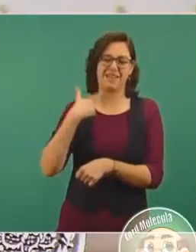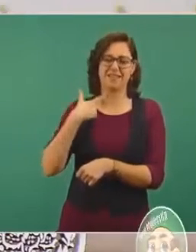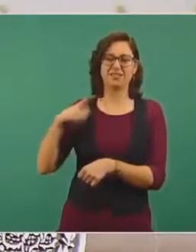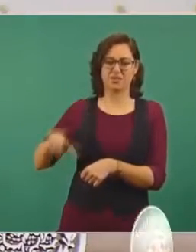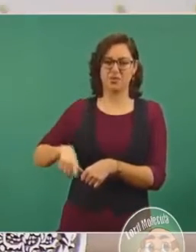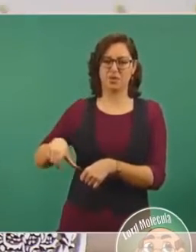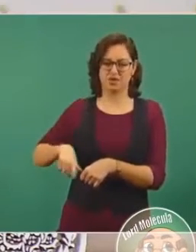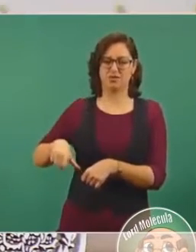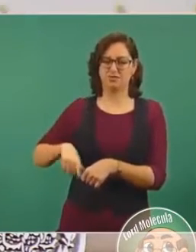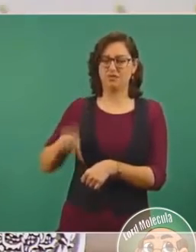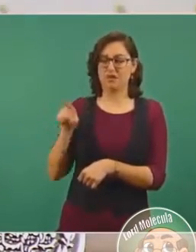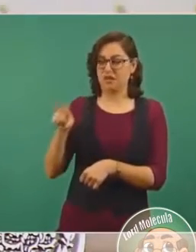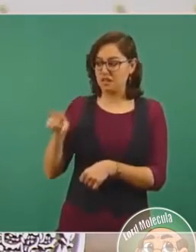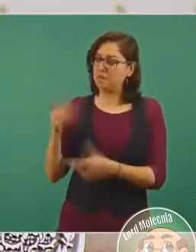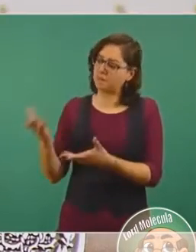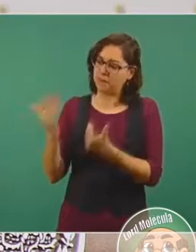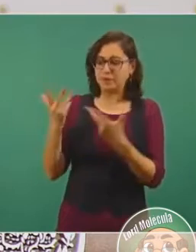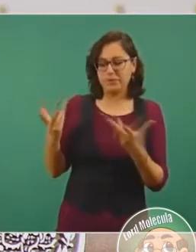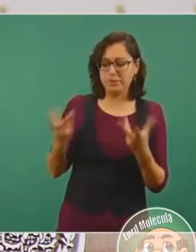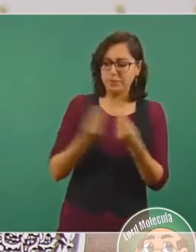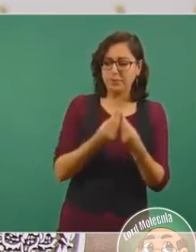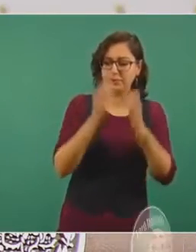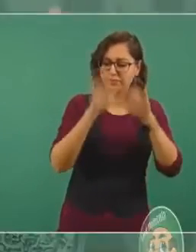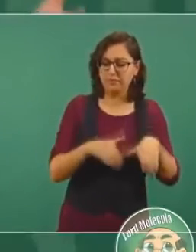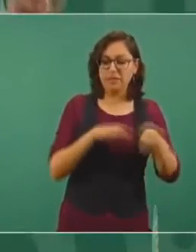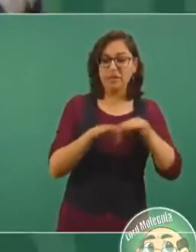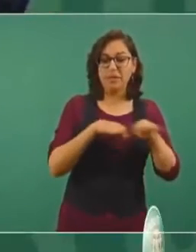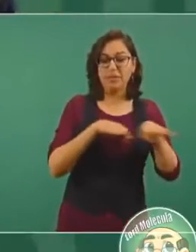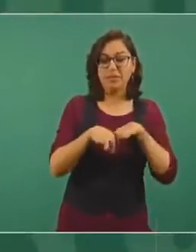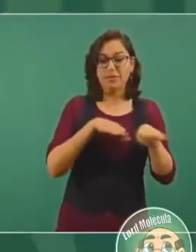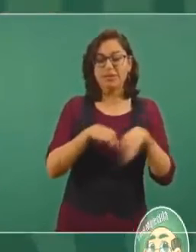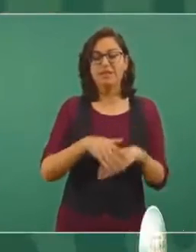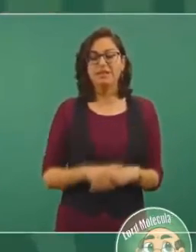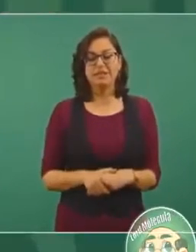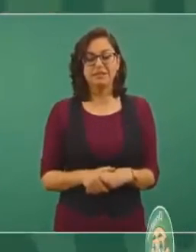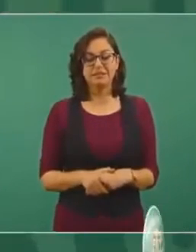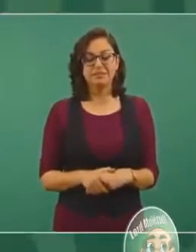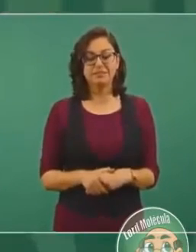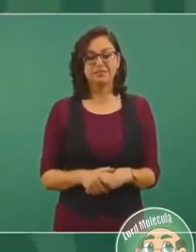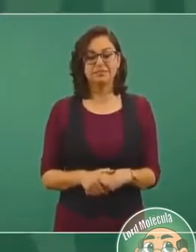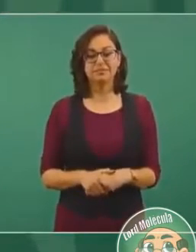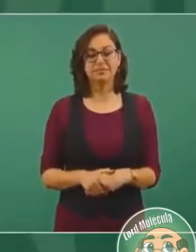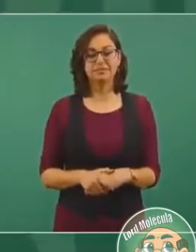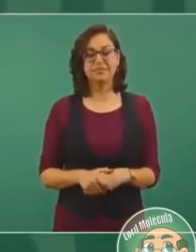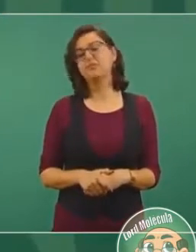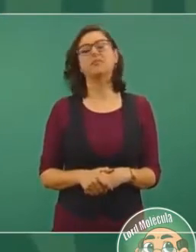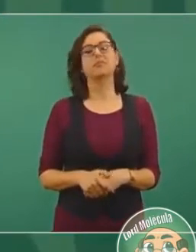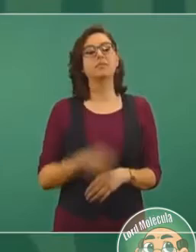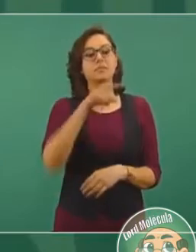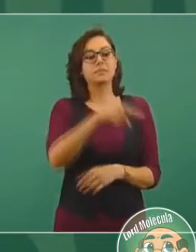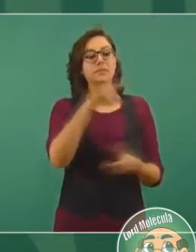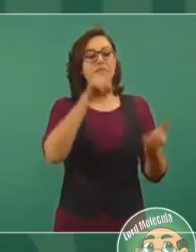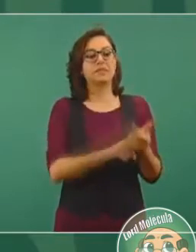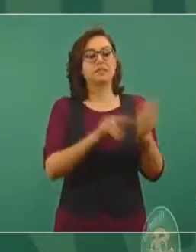No sólo eso, se lleva a su consejo de